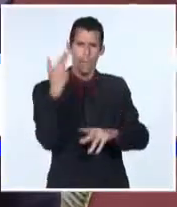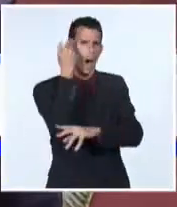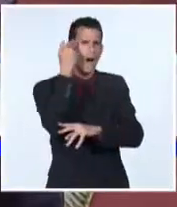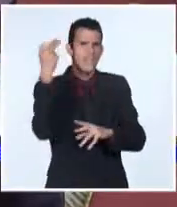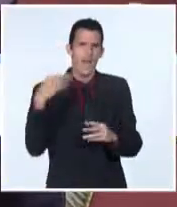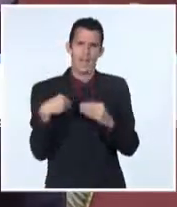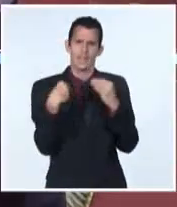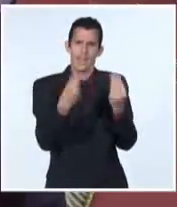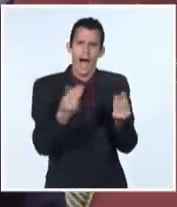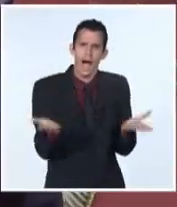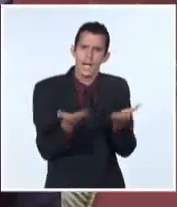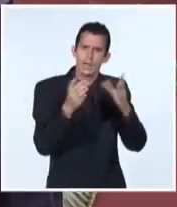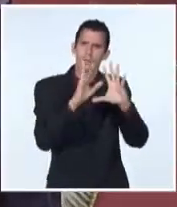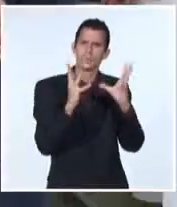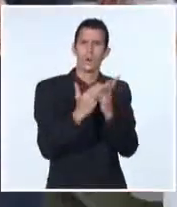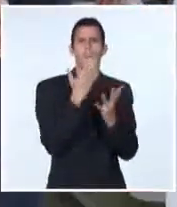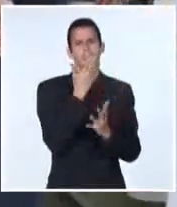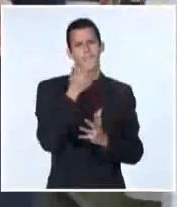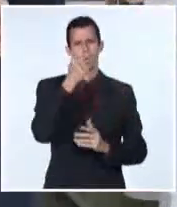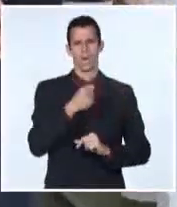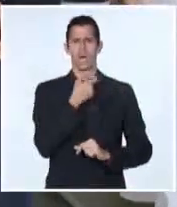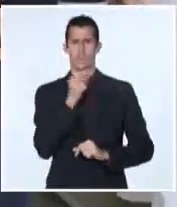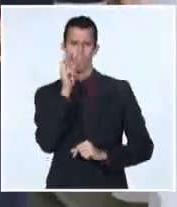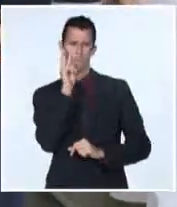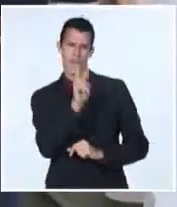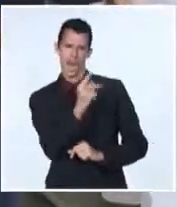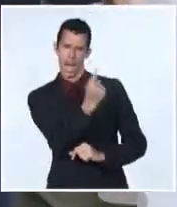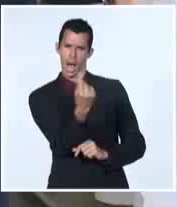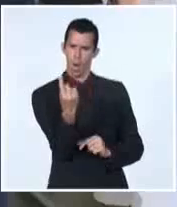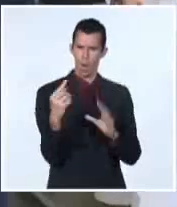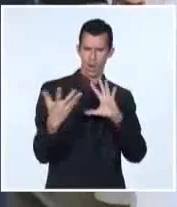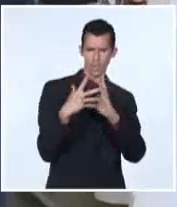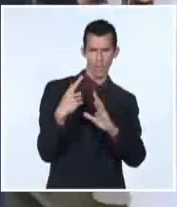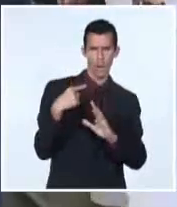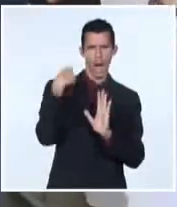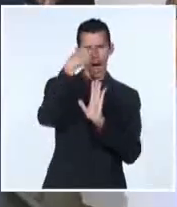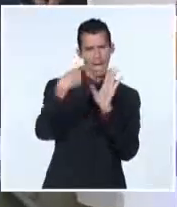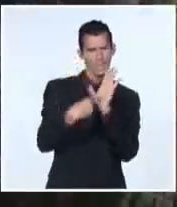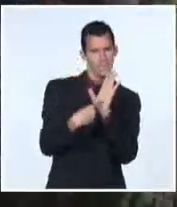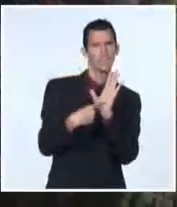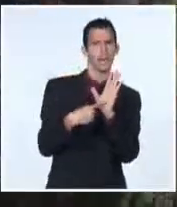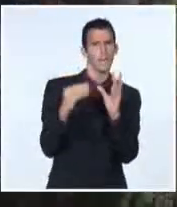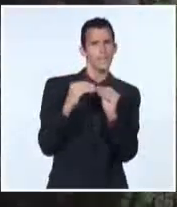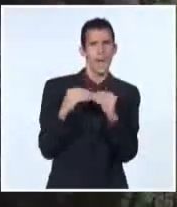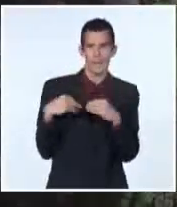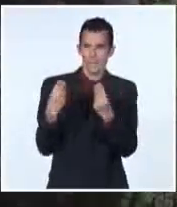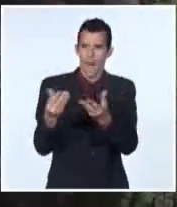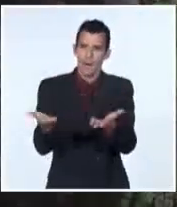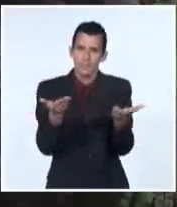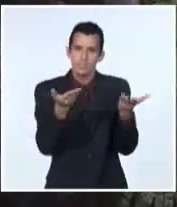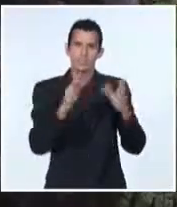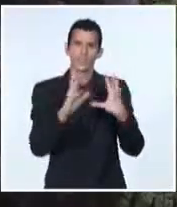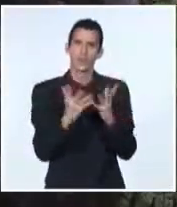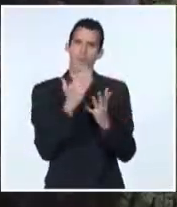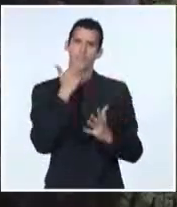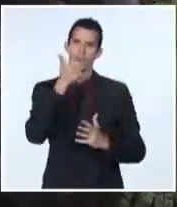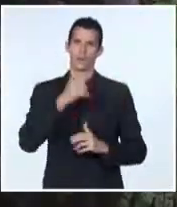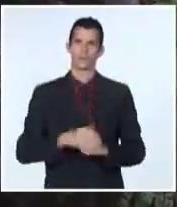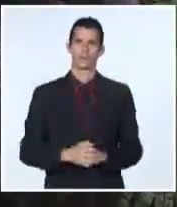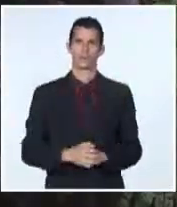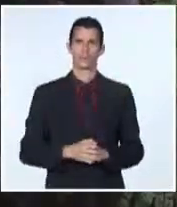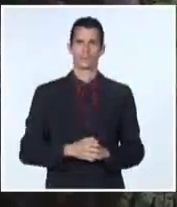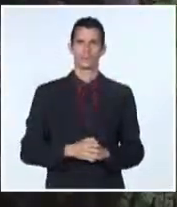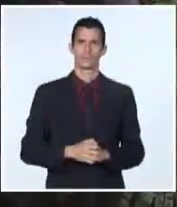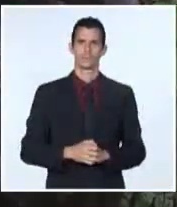estudiantes y promover su desarrollo para satisfacer necesidades educativas especiales está dentro de las estrategias